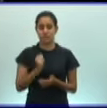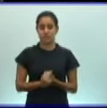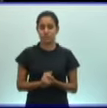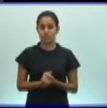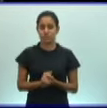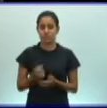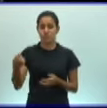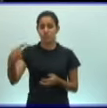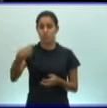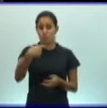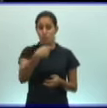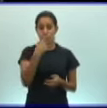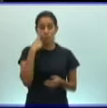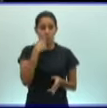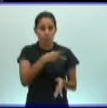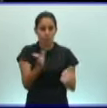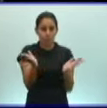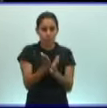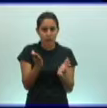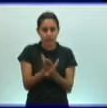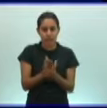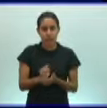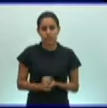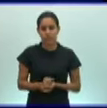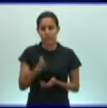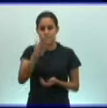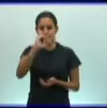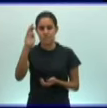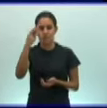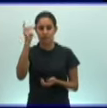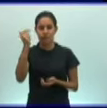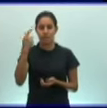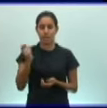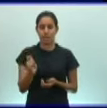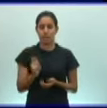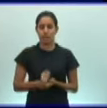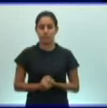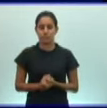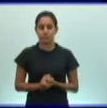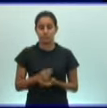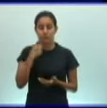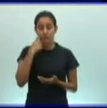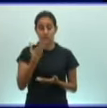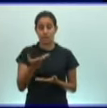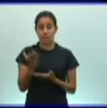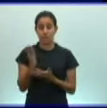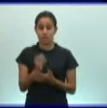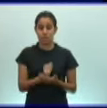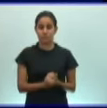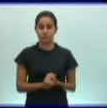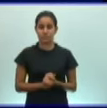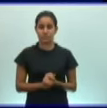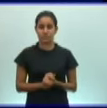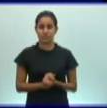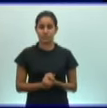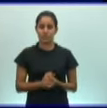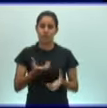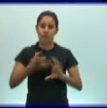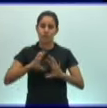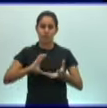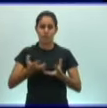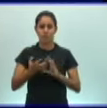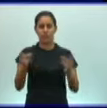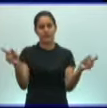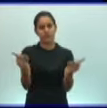nematermintos, como hemos visto en la clase de hoy, simetría bilateral. Aquí estamos presentándoles a manera de